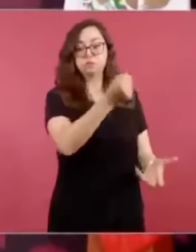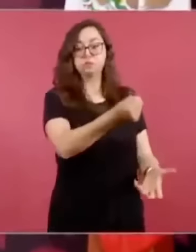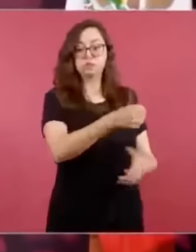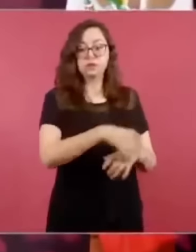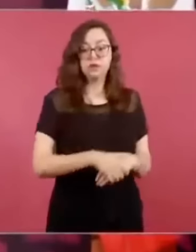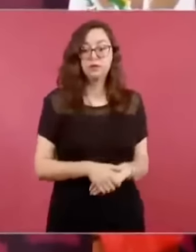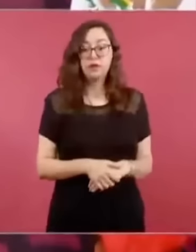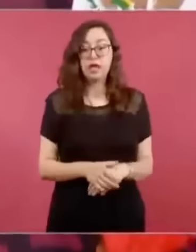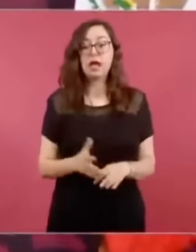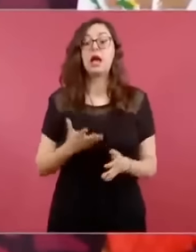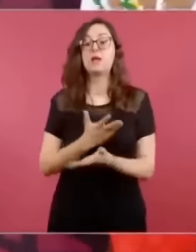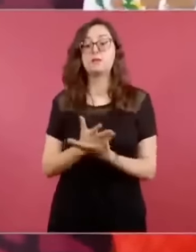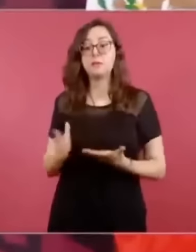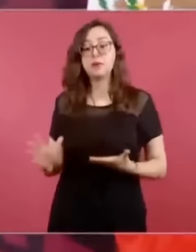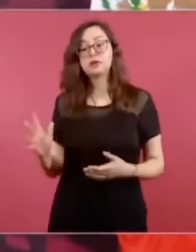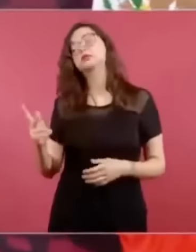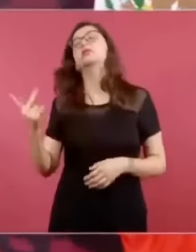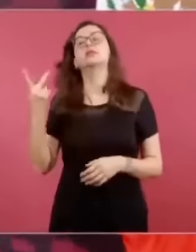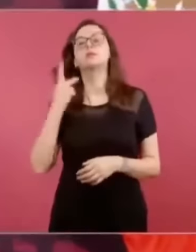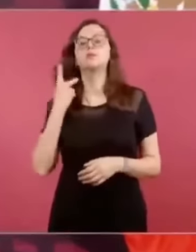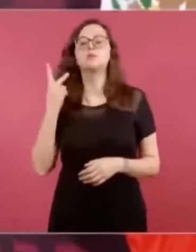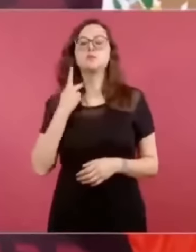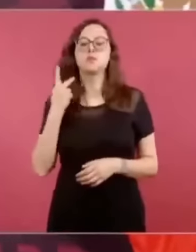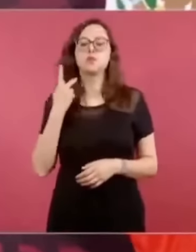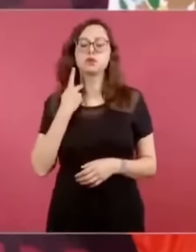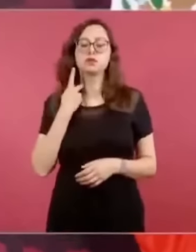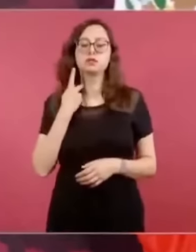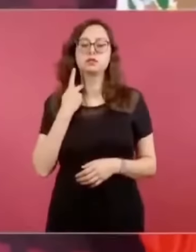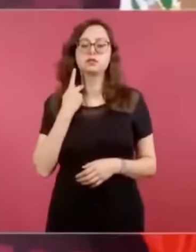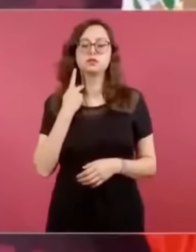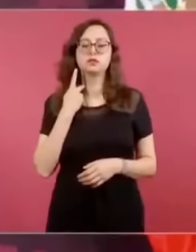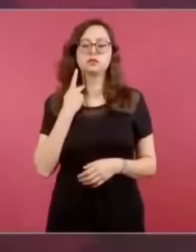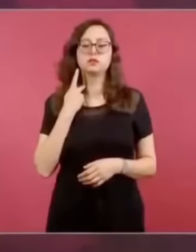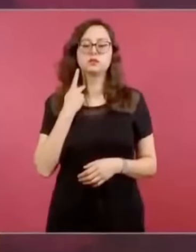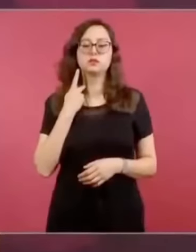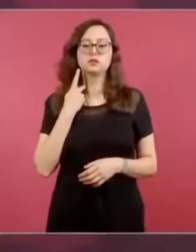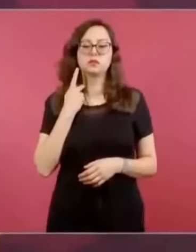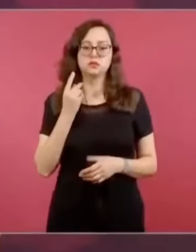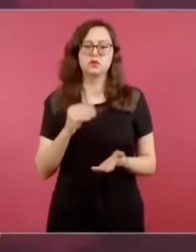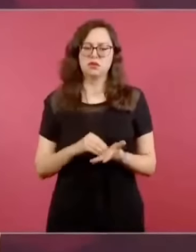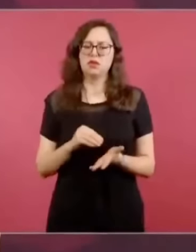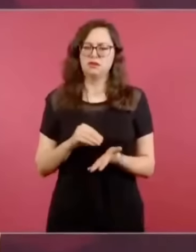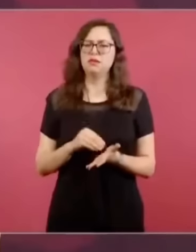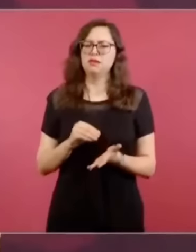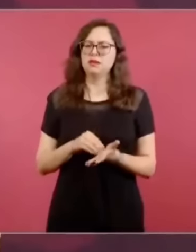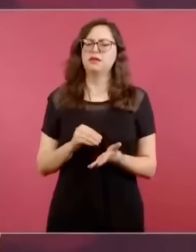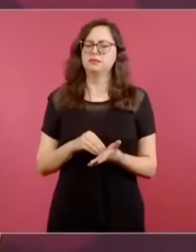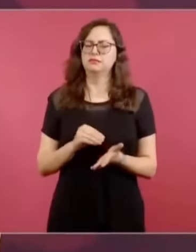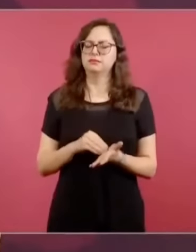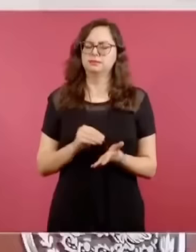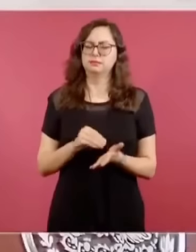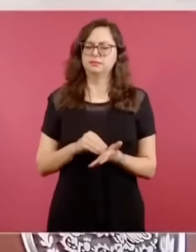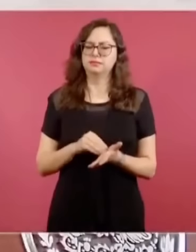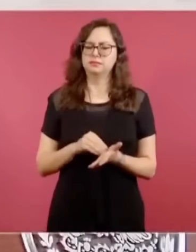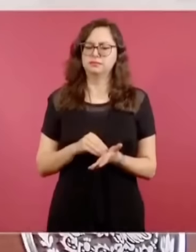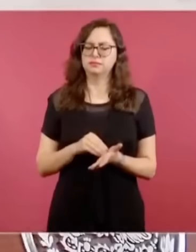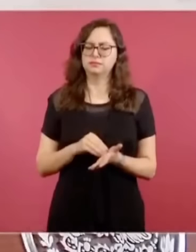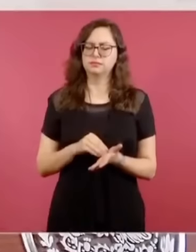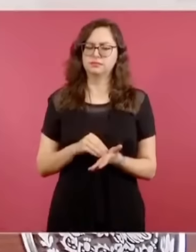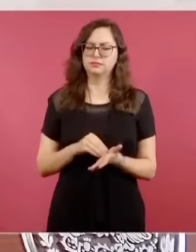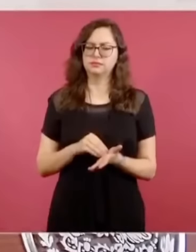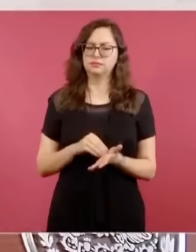o hay políticos, ya ahora no quieren